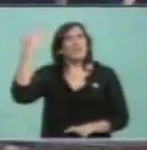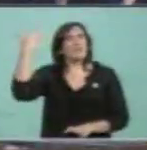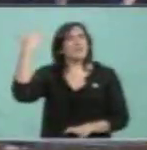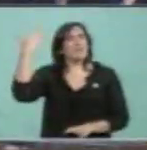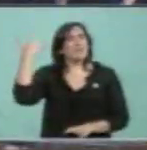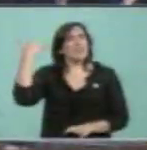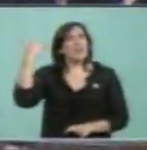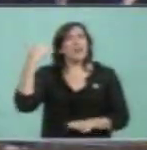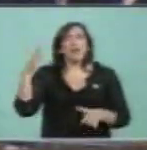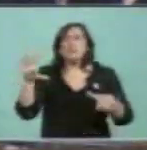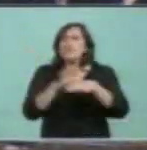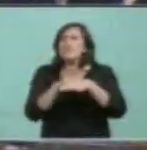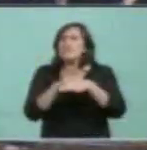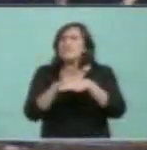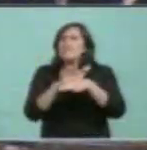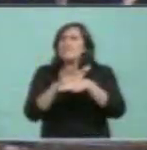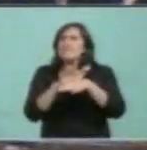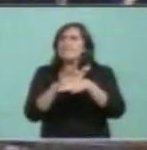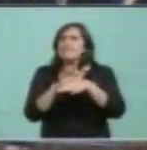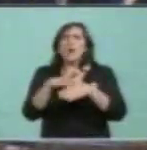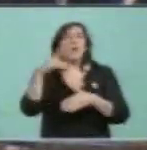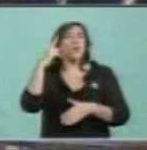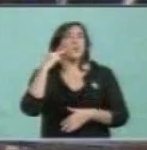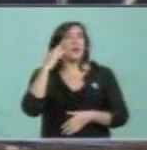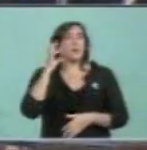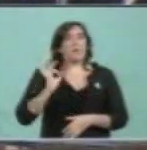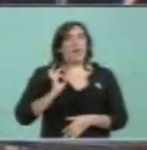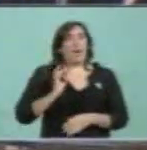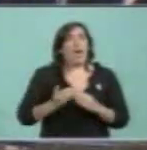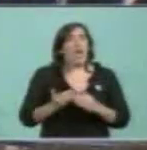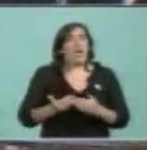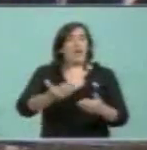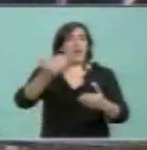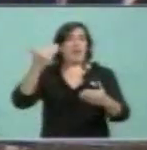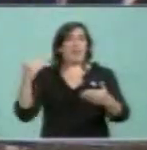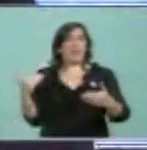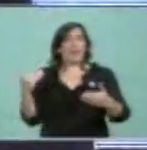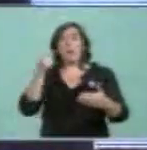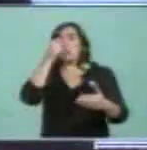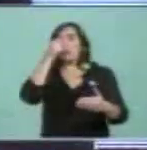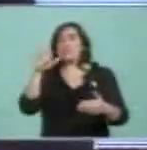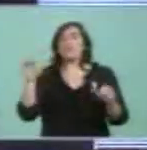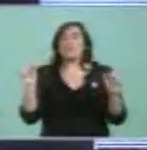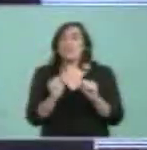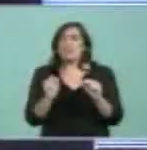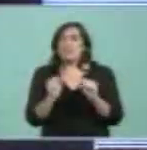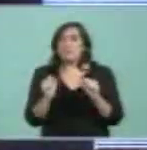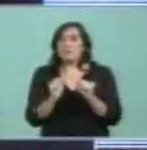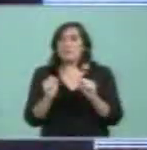exactamente 9 años, 25 de mayo,